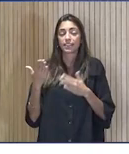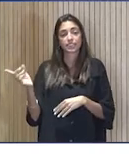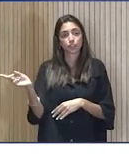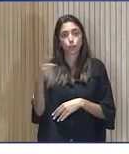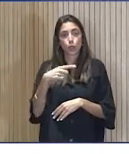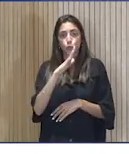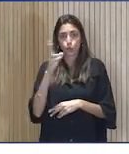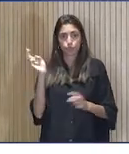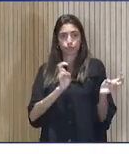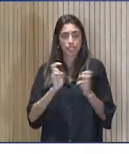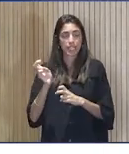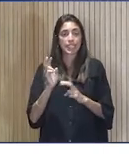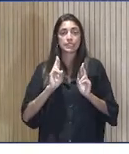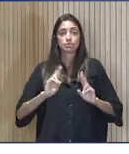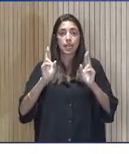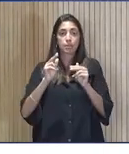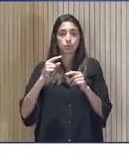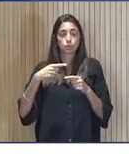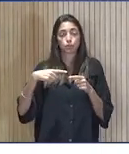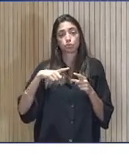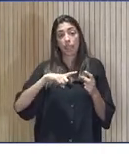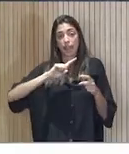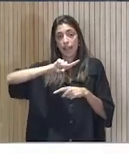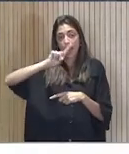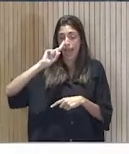seguir viéndoos en las próximas ediciones.